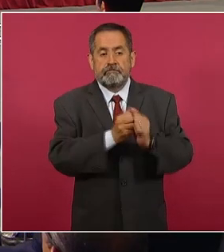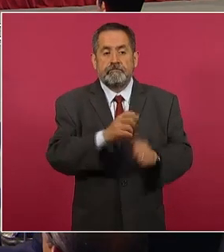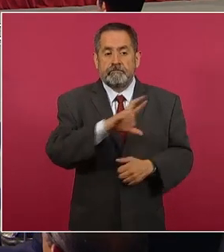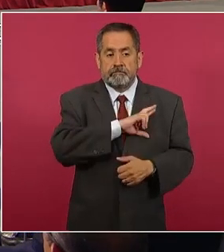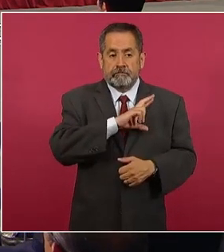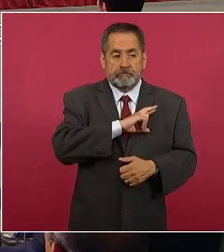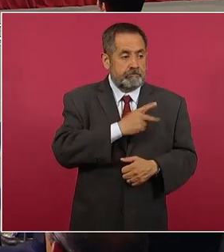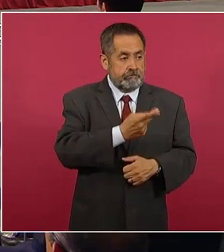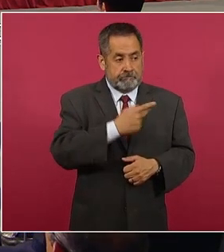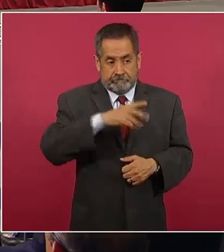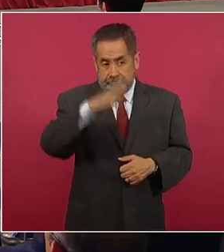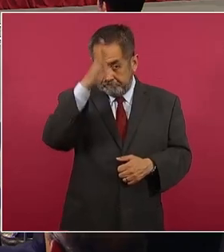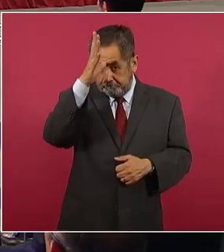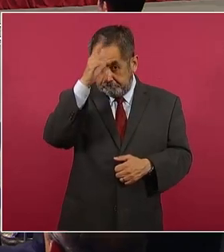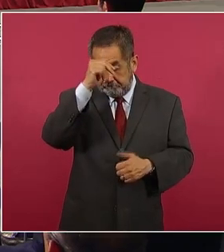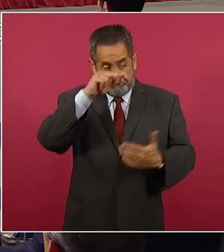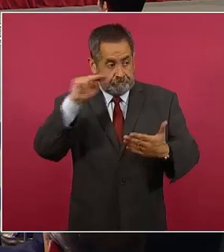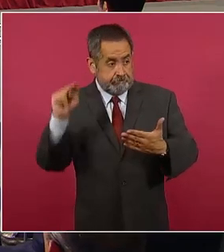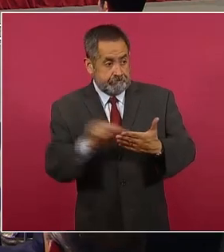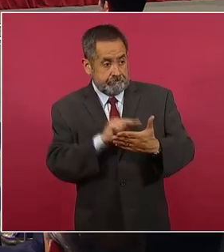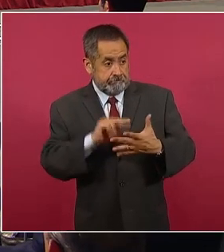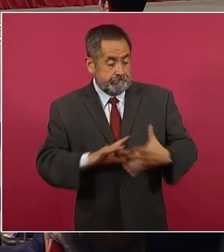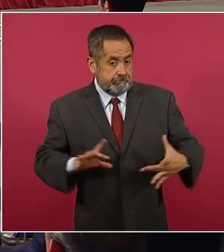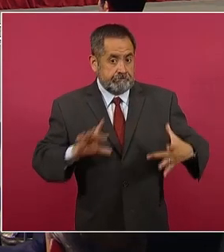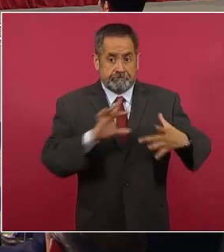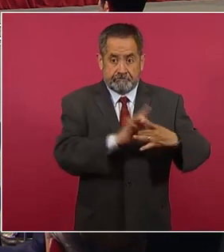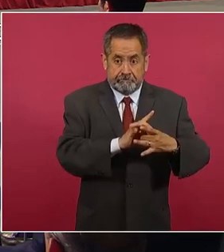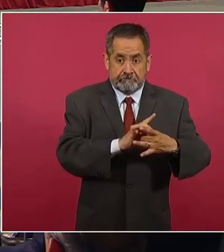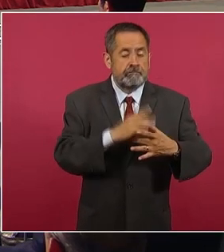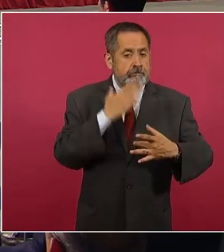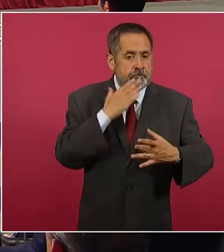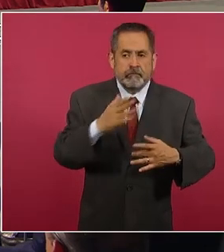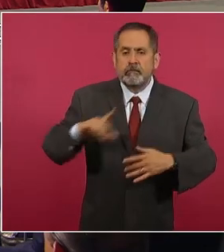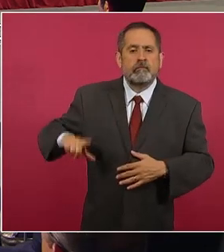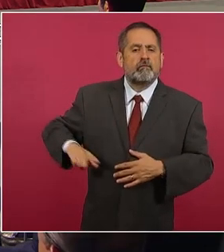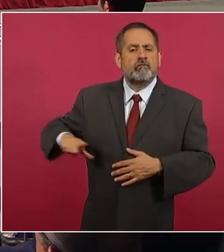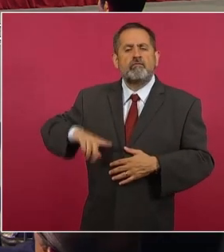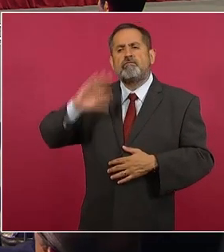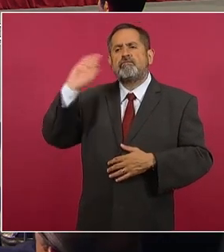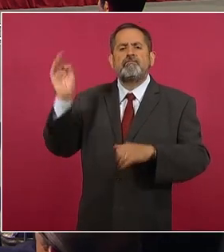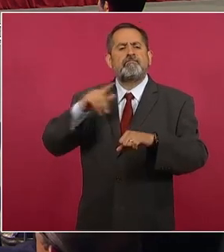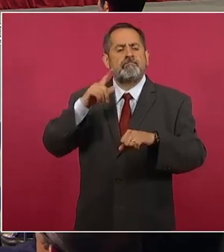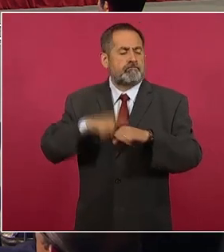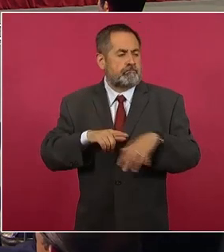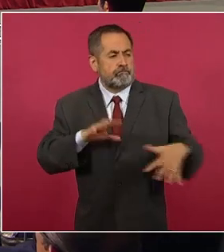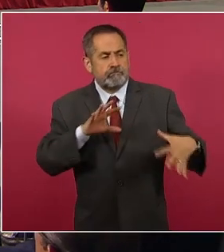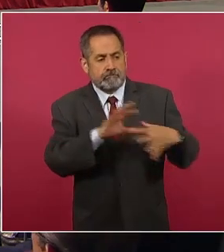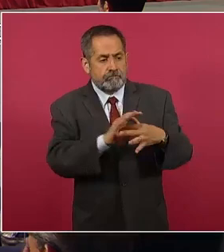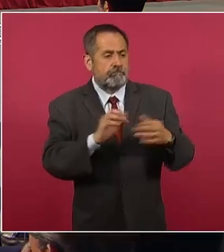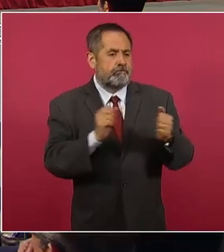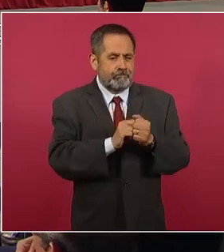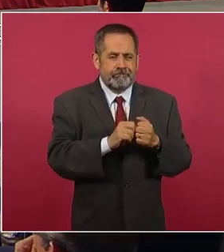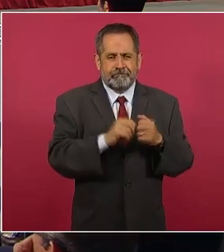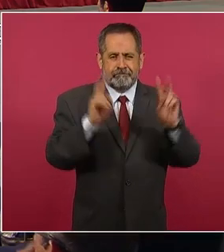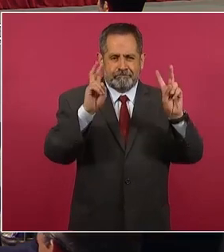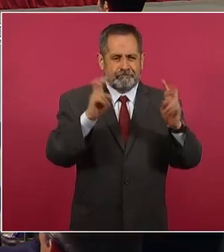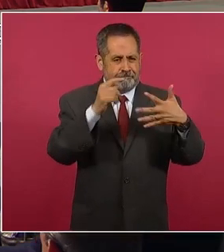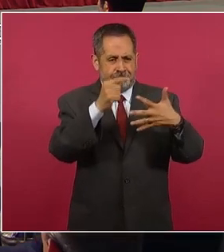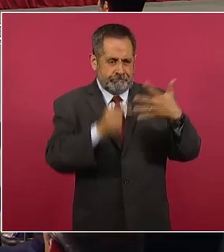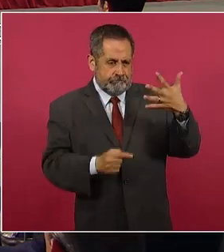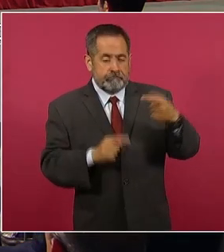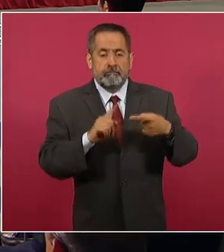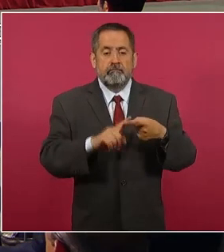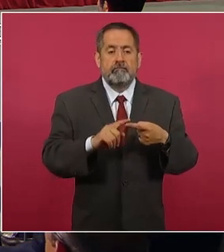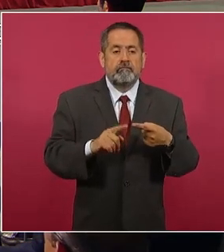y la parte que contiene nuestra contribución como gobierno federal en varios capítulos. Uno es